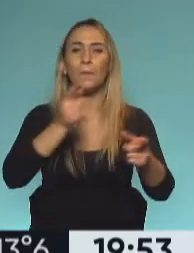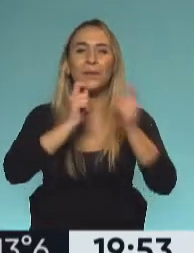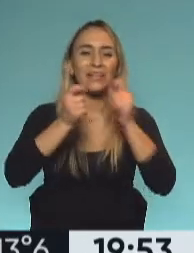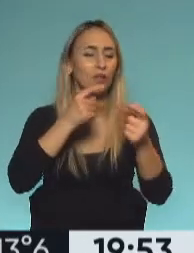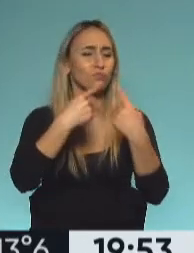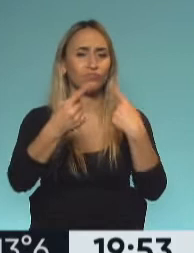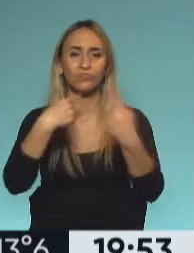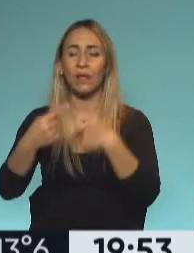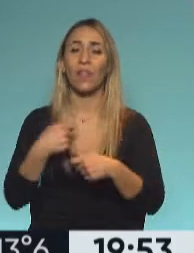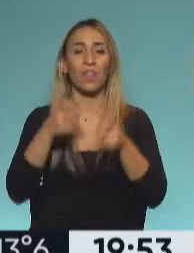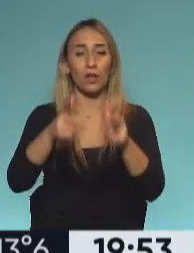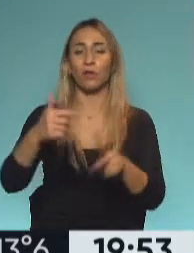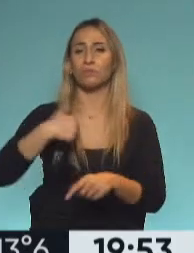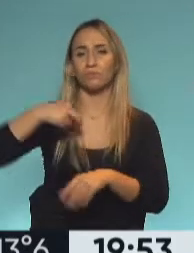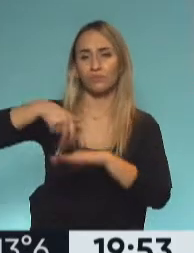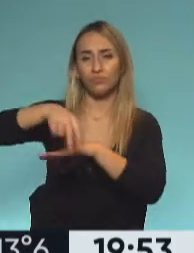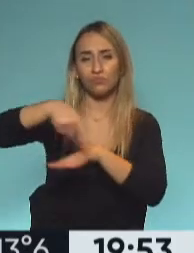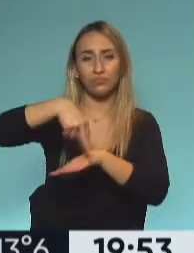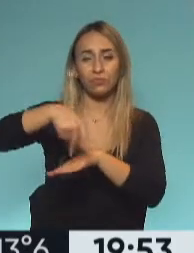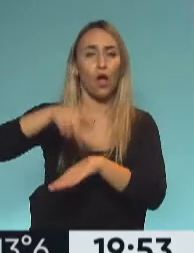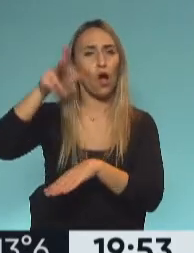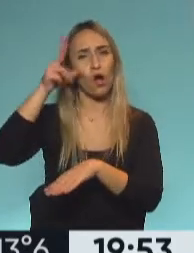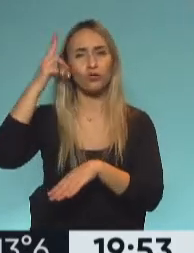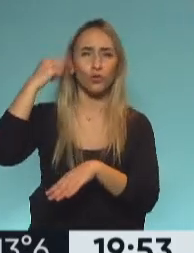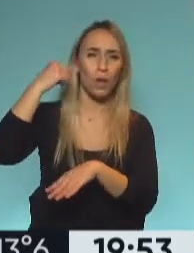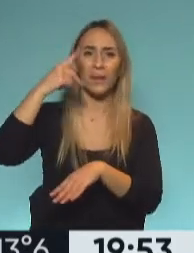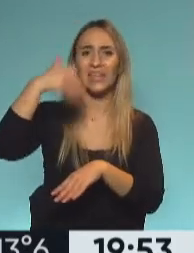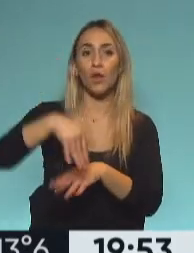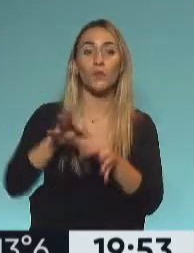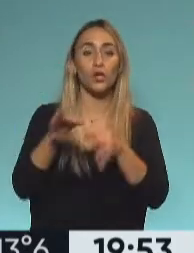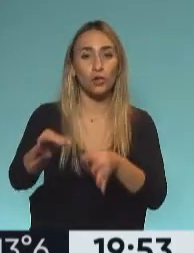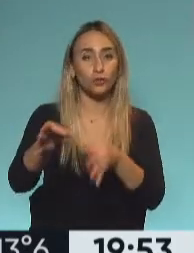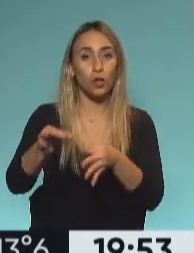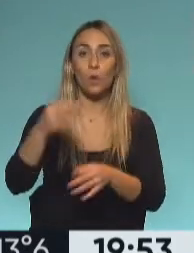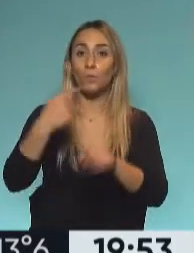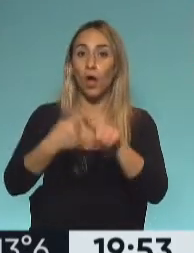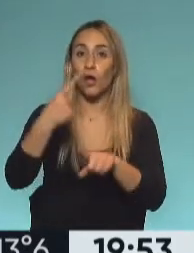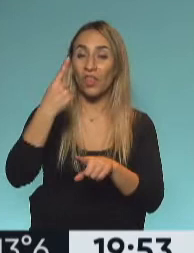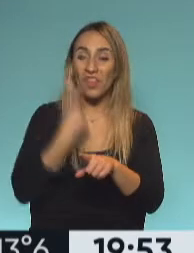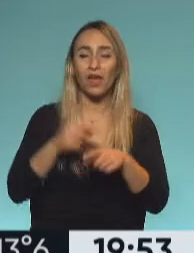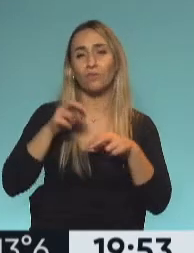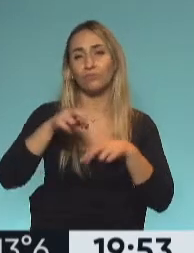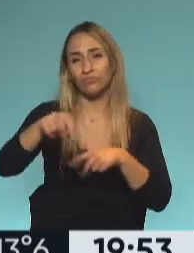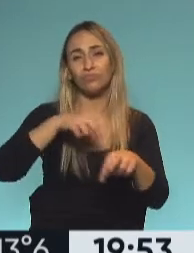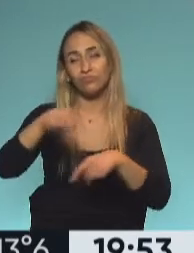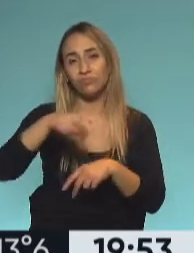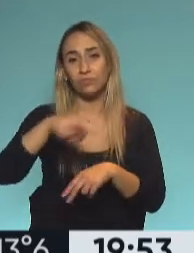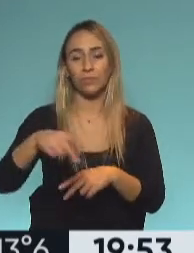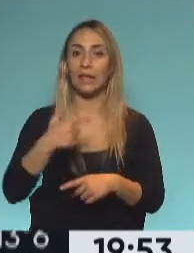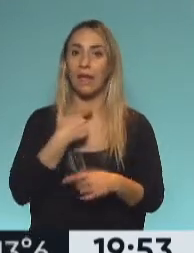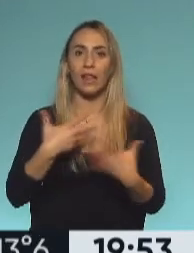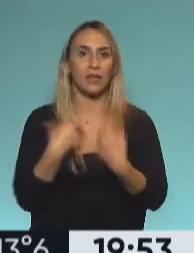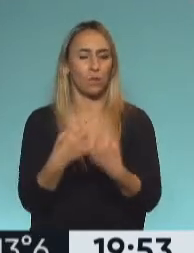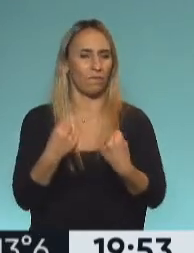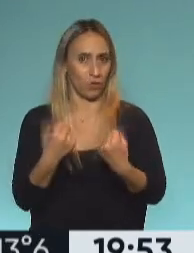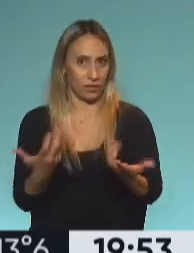8 kilómetros, 9 kilómetros a diario para estar en forma, para encarar la campaña presidencial el año que viene. Y hoy también hizo